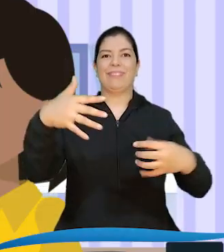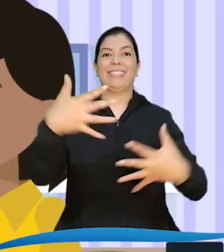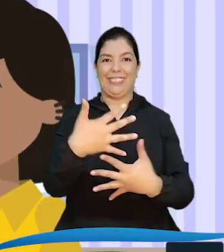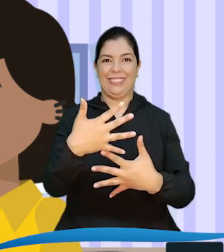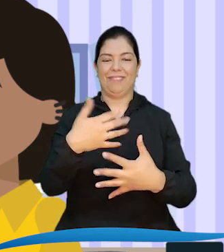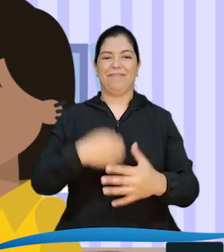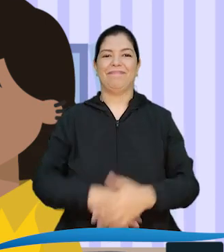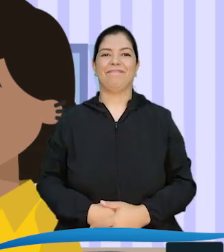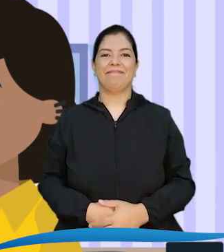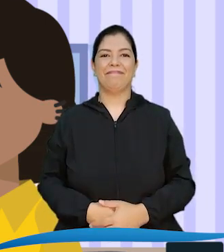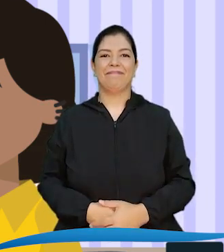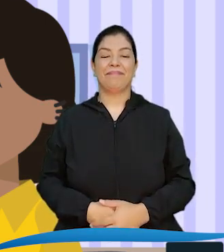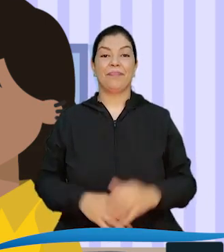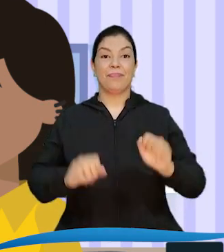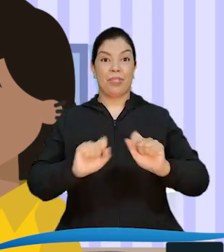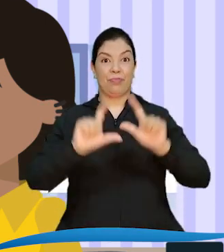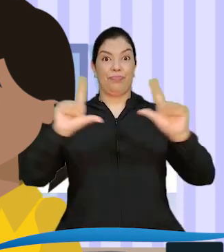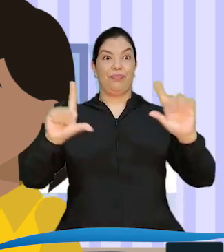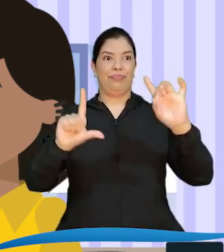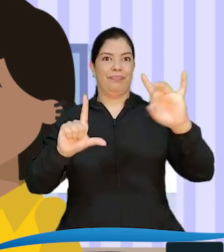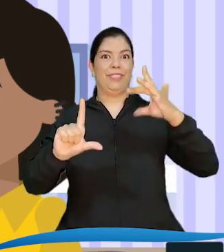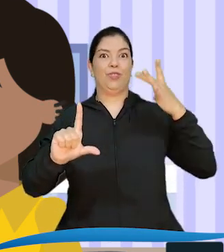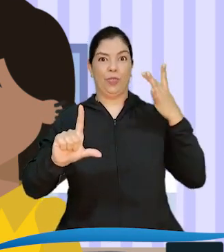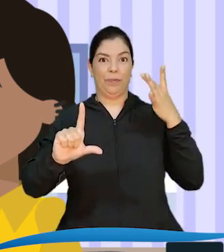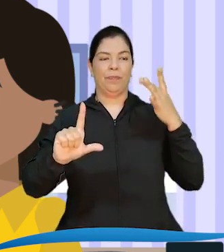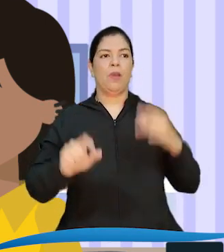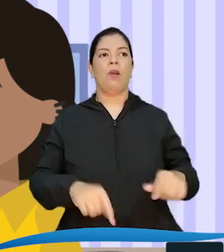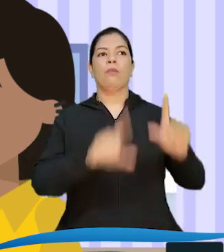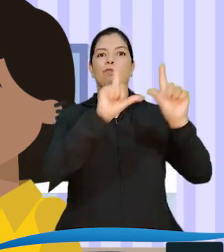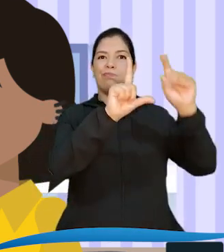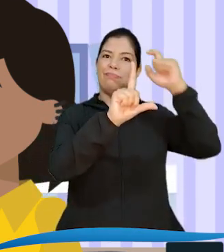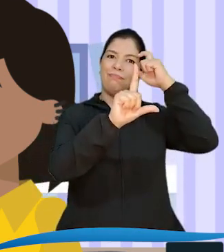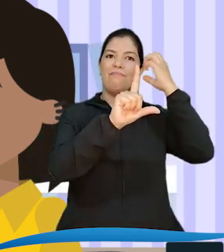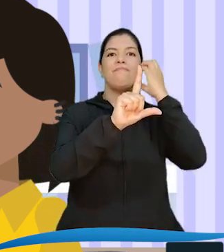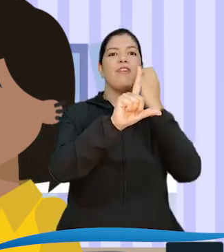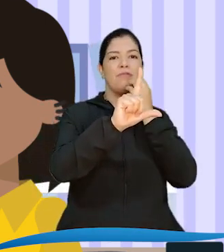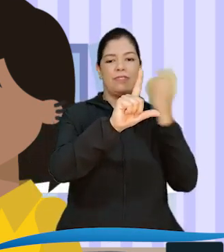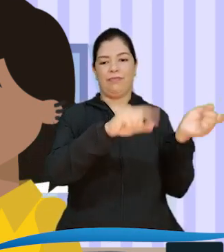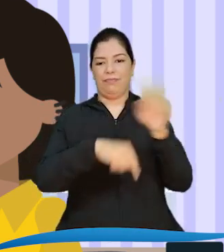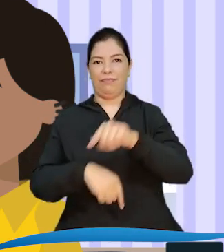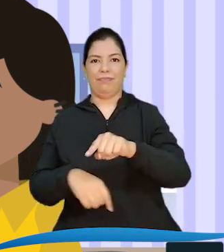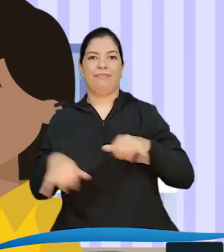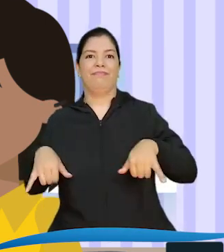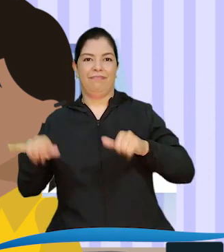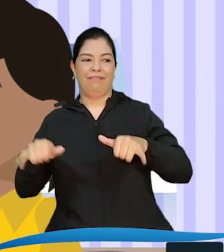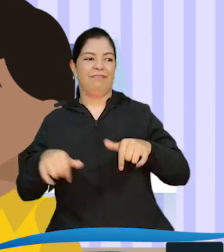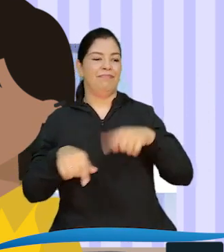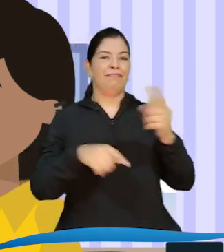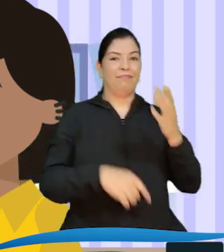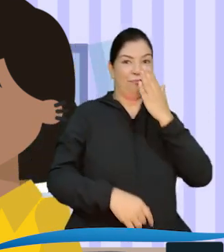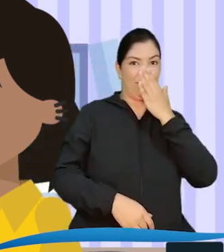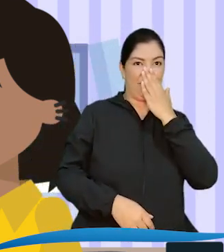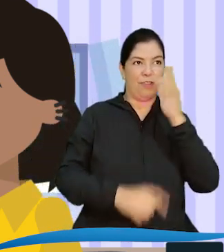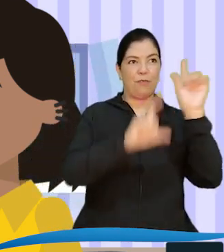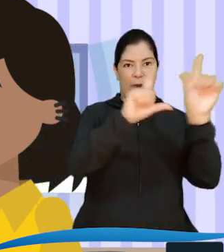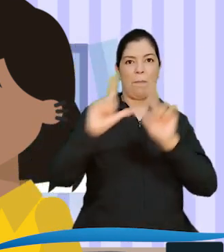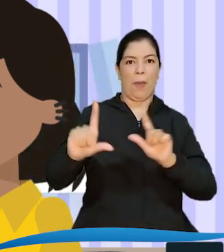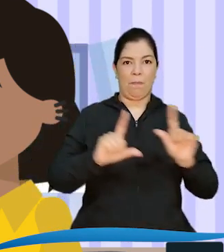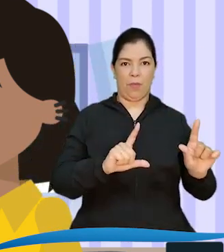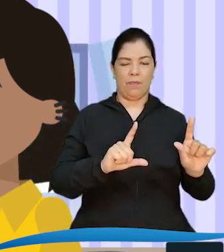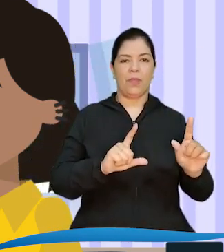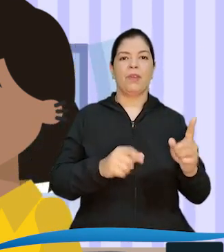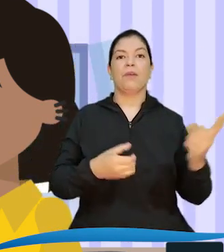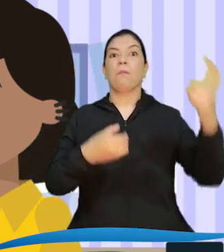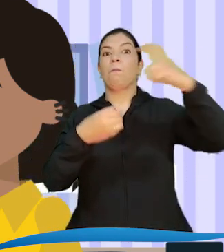virtual Mauricio Equidad y Don Bonifacio se encuentran reunidos Peregrina se une a la reunión Vemos una